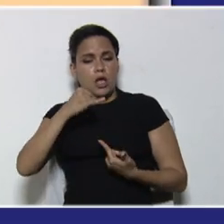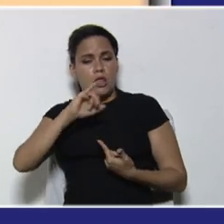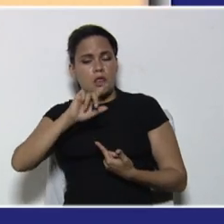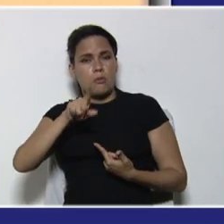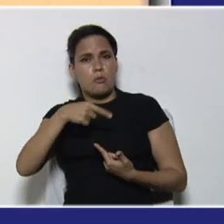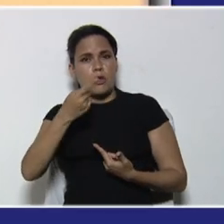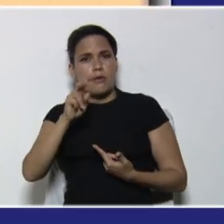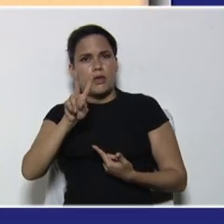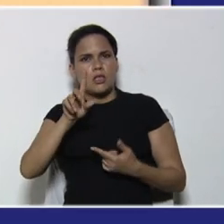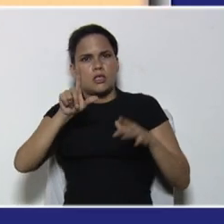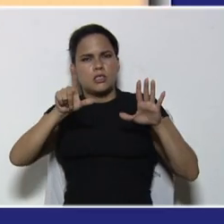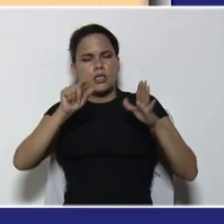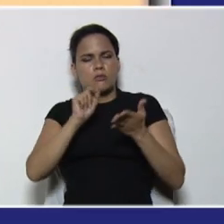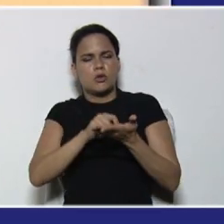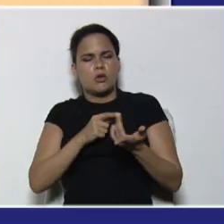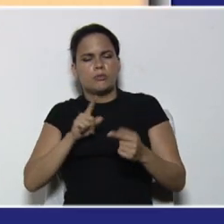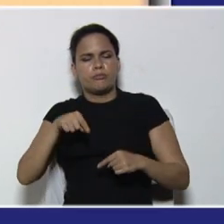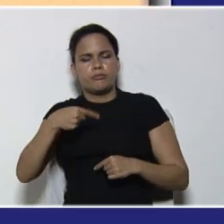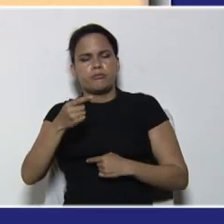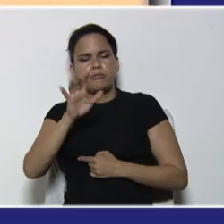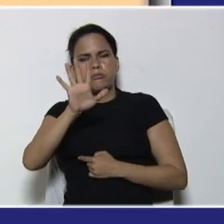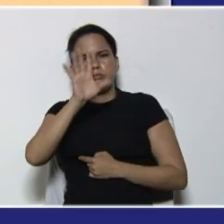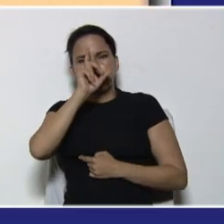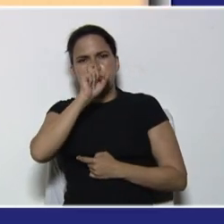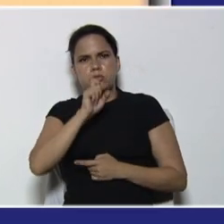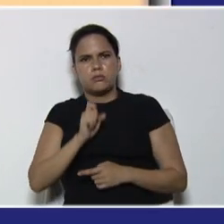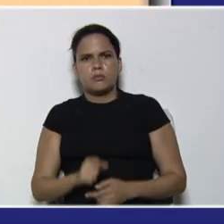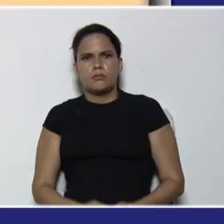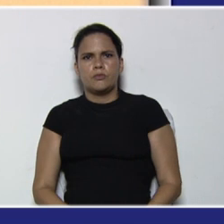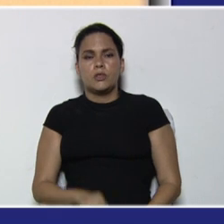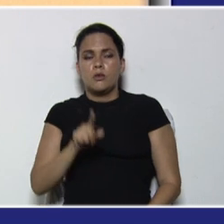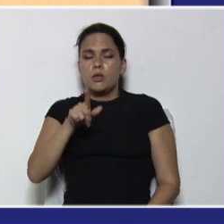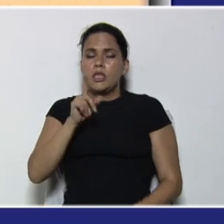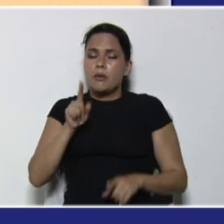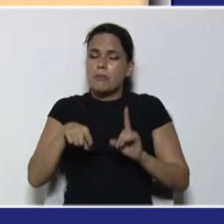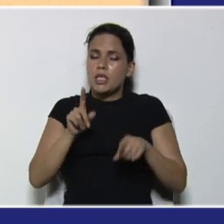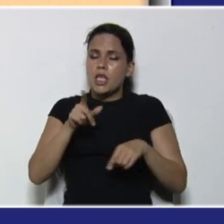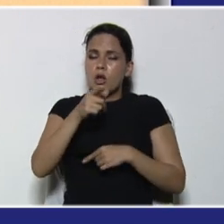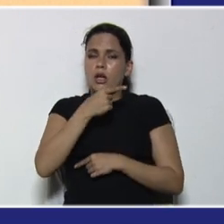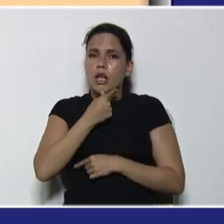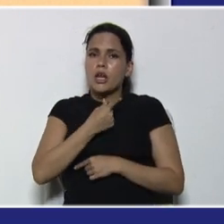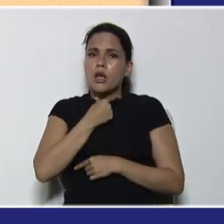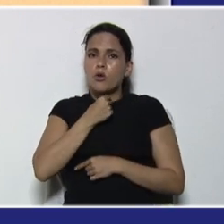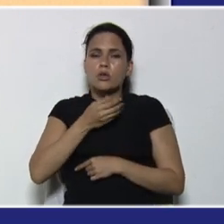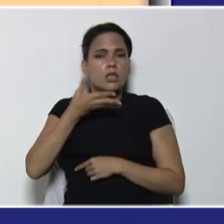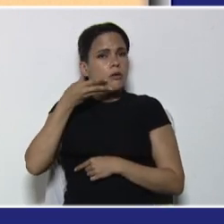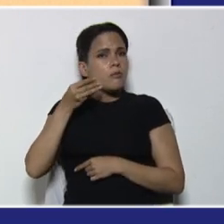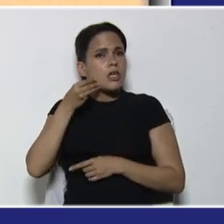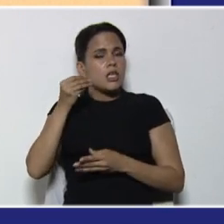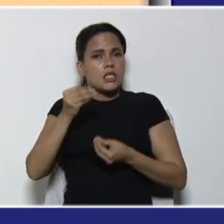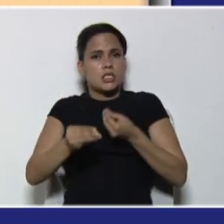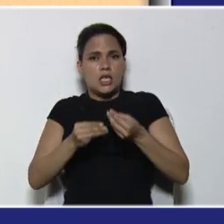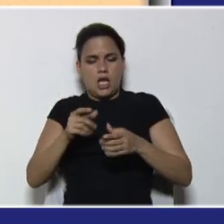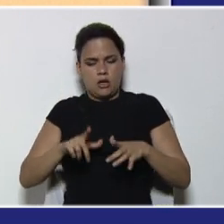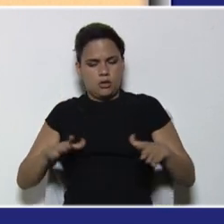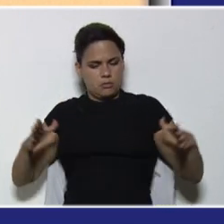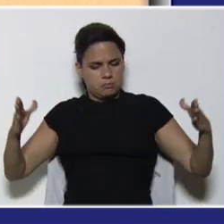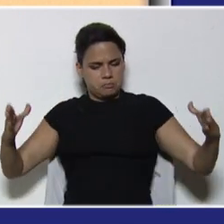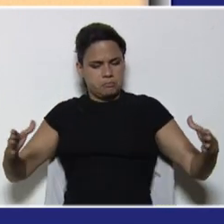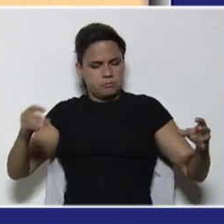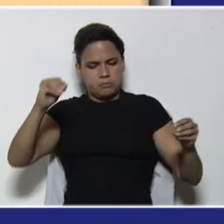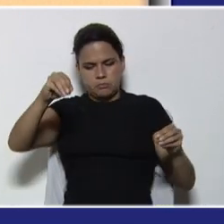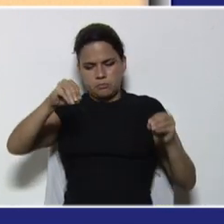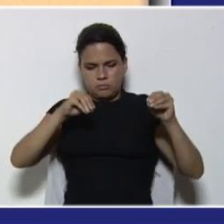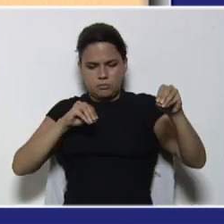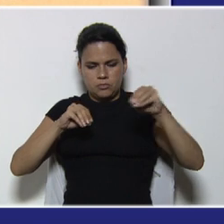y ya para quinto año, según su criterio, y su gusto, y experiencia, realiza una maqueta, donde utilices, la